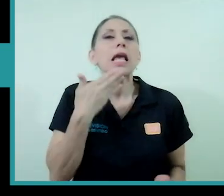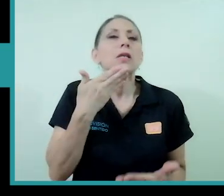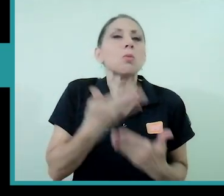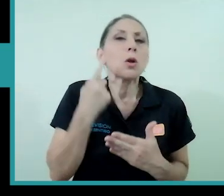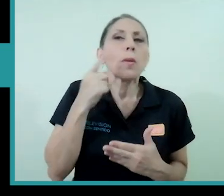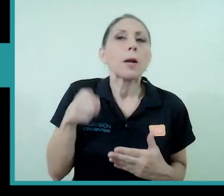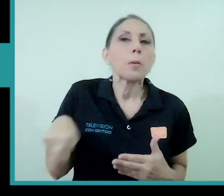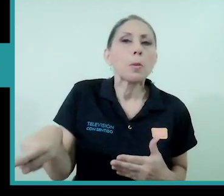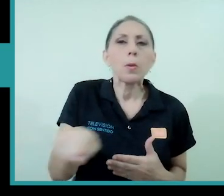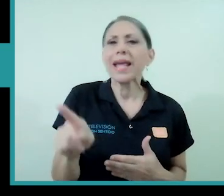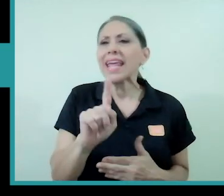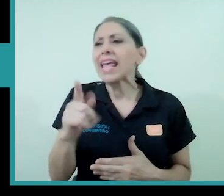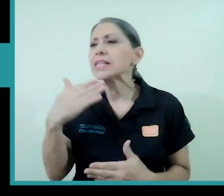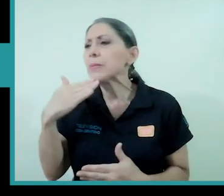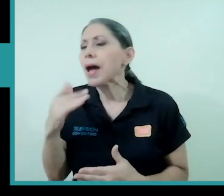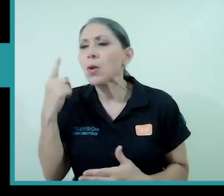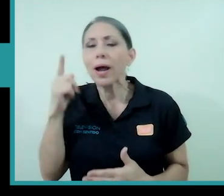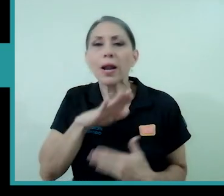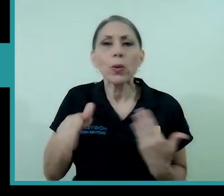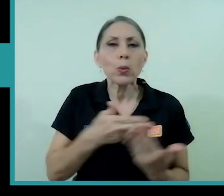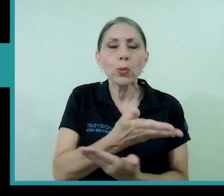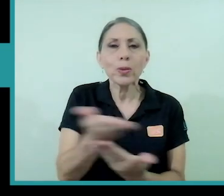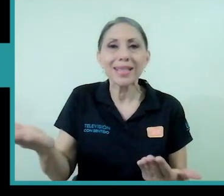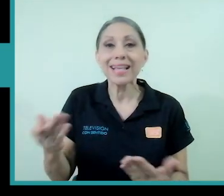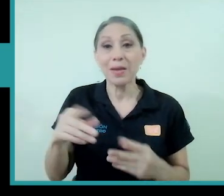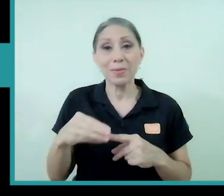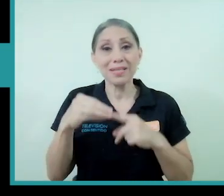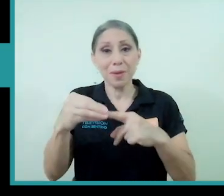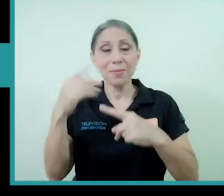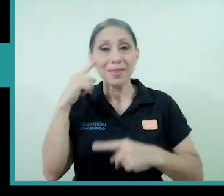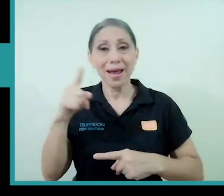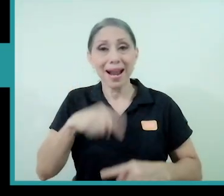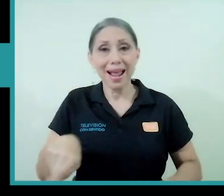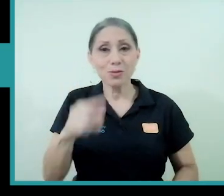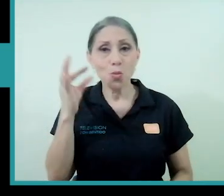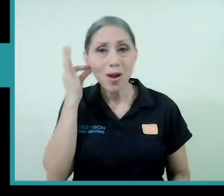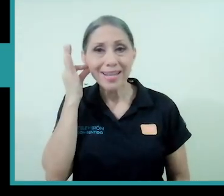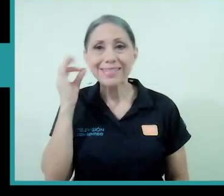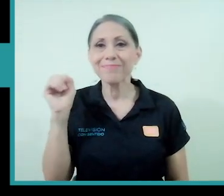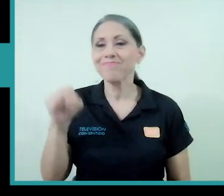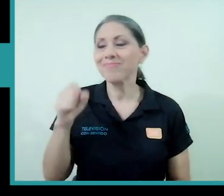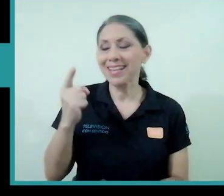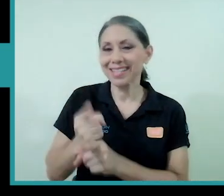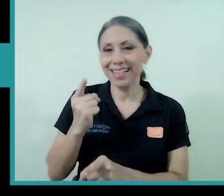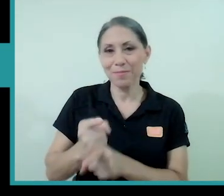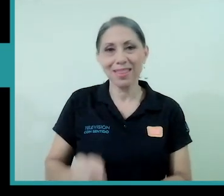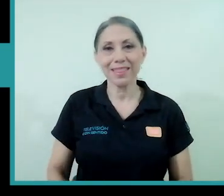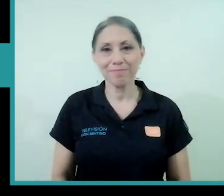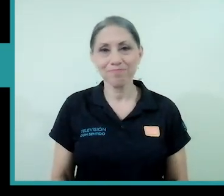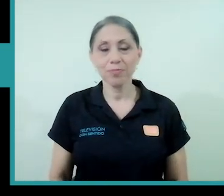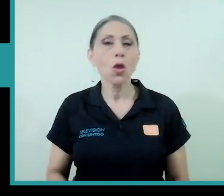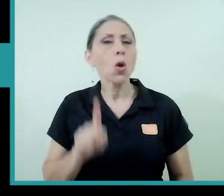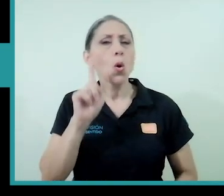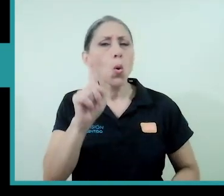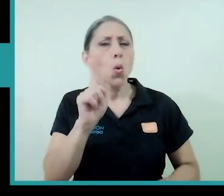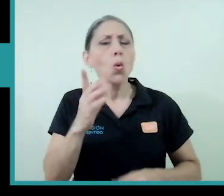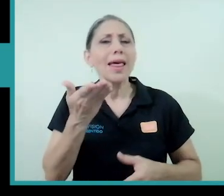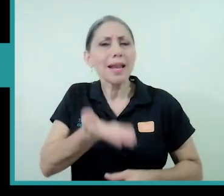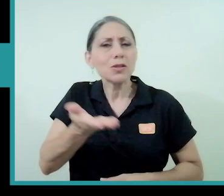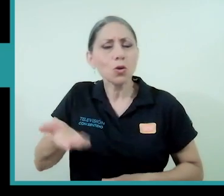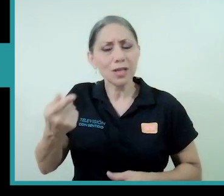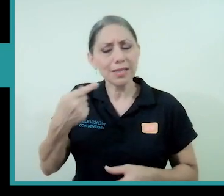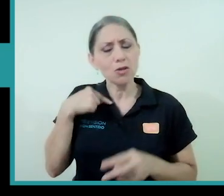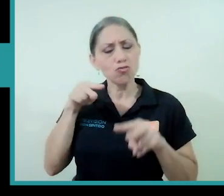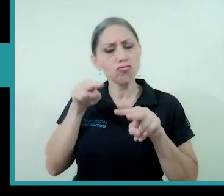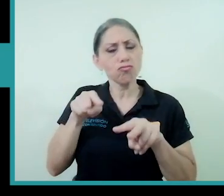todos y todas y principalmente a las mujeres exactamente uno de los argumentos que yo he estado analizando es de un